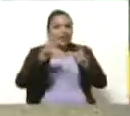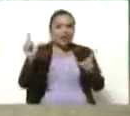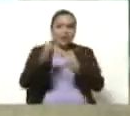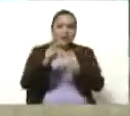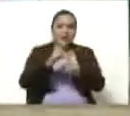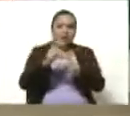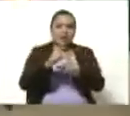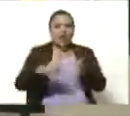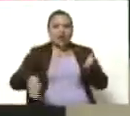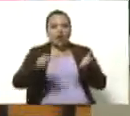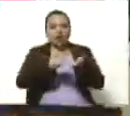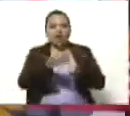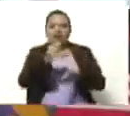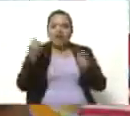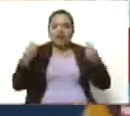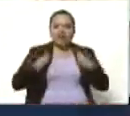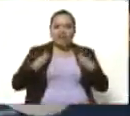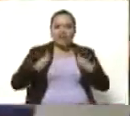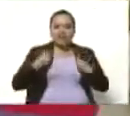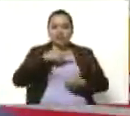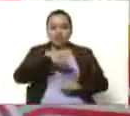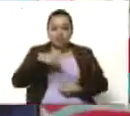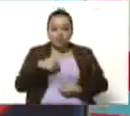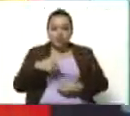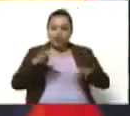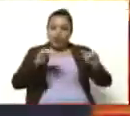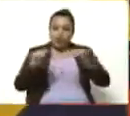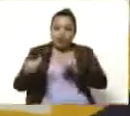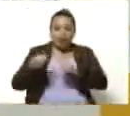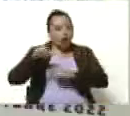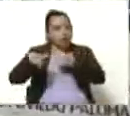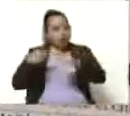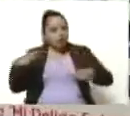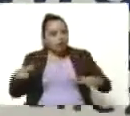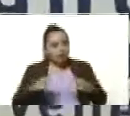recobra vida. Nos vemos en un próximo encuentro.